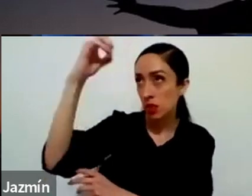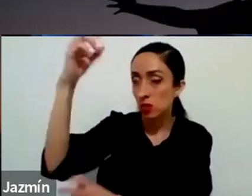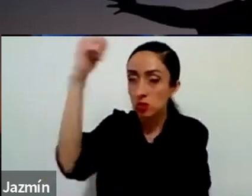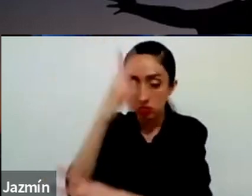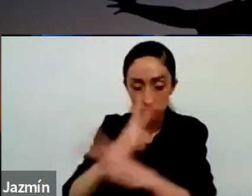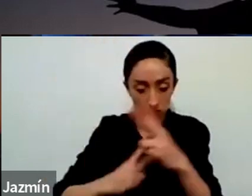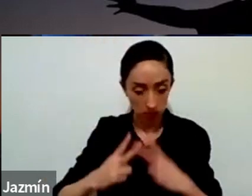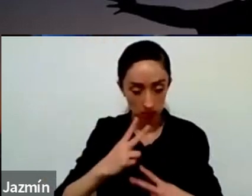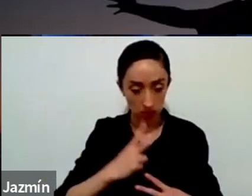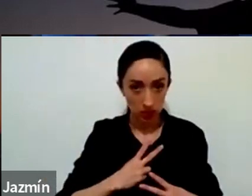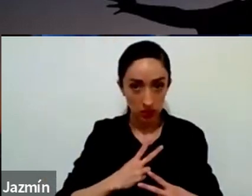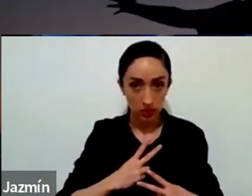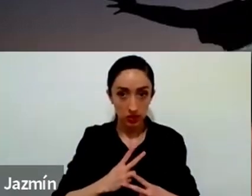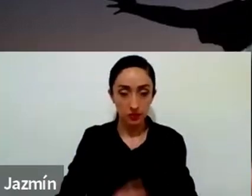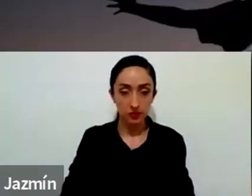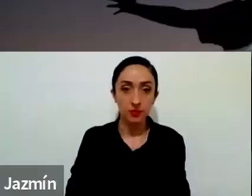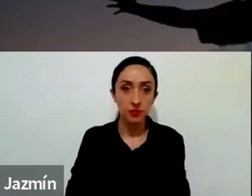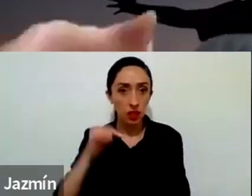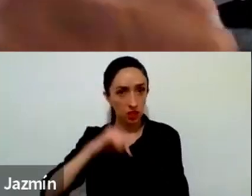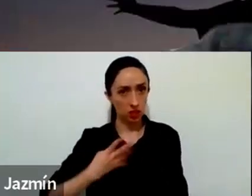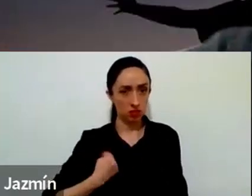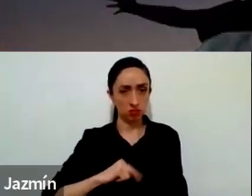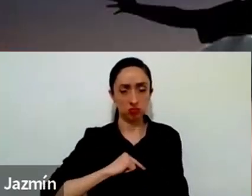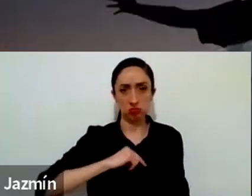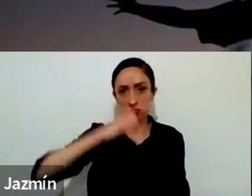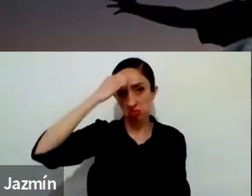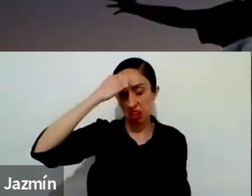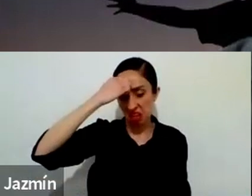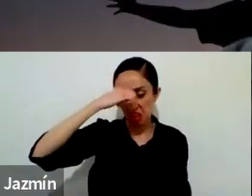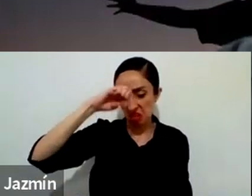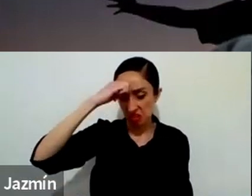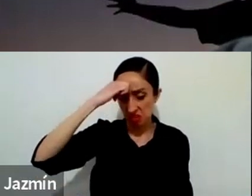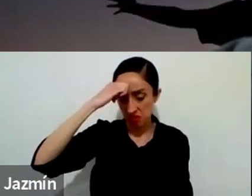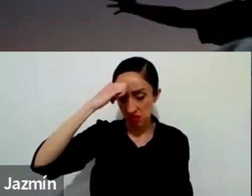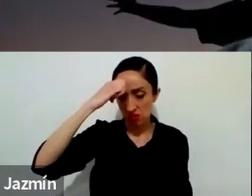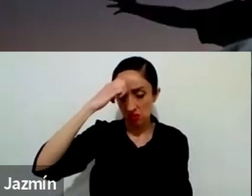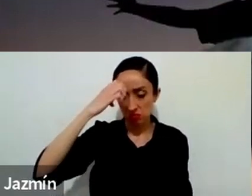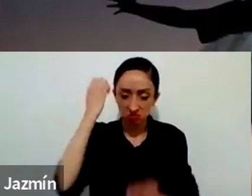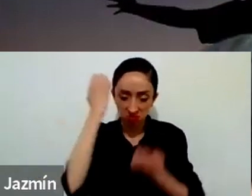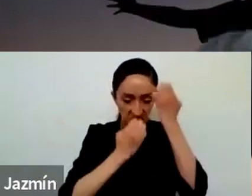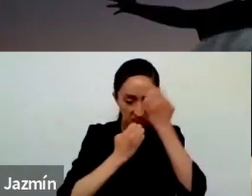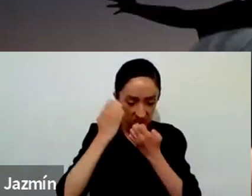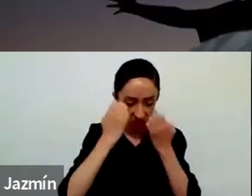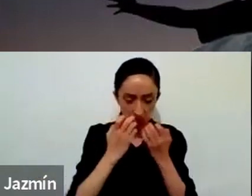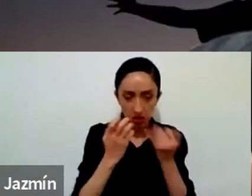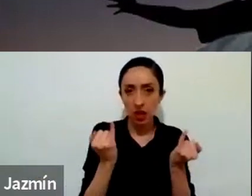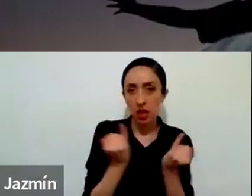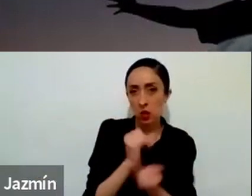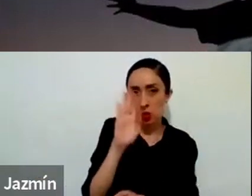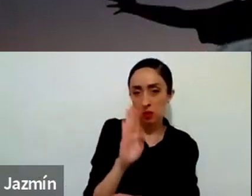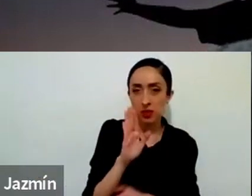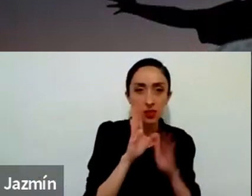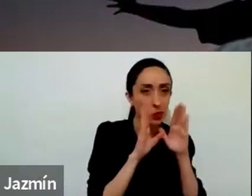de hacer un examen de conciencia como si nos fuéramos a confesar. Aunque ciertamente durante el examen